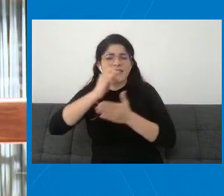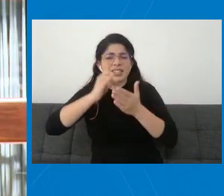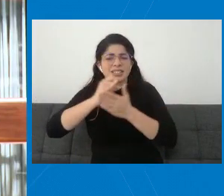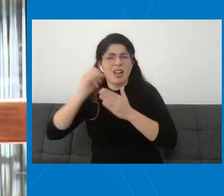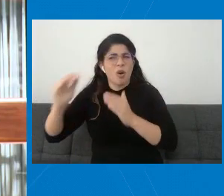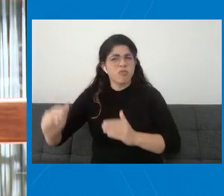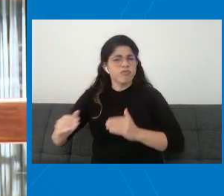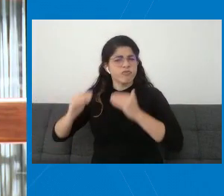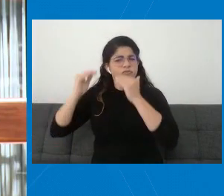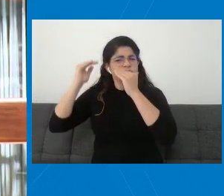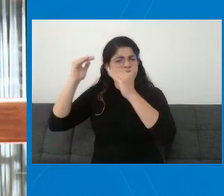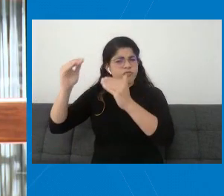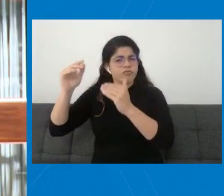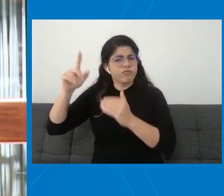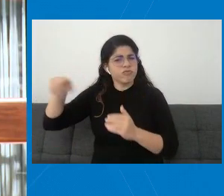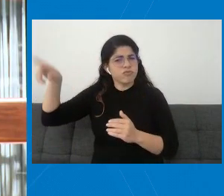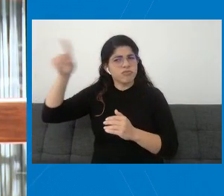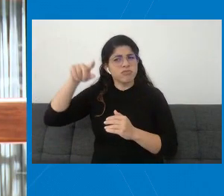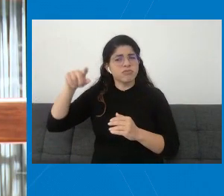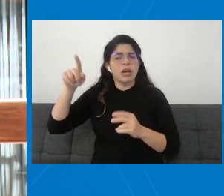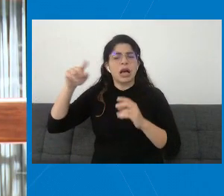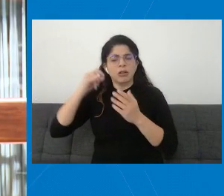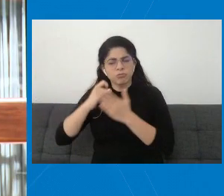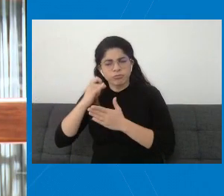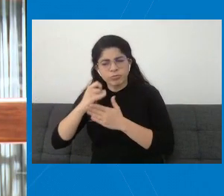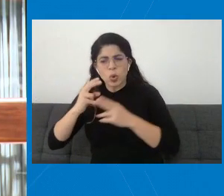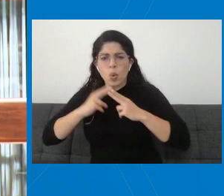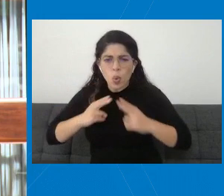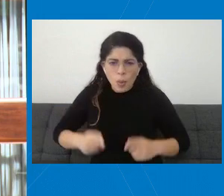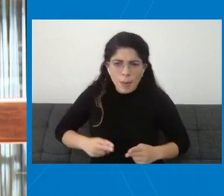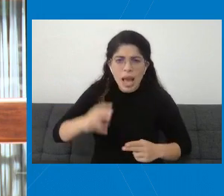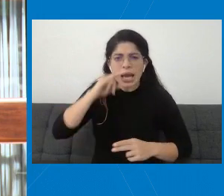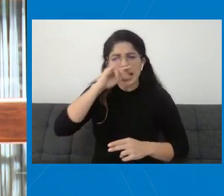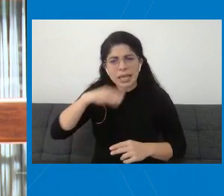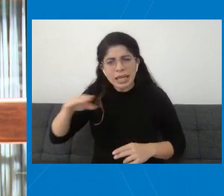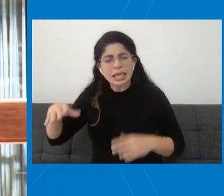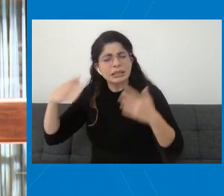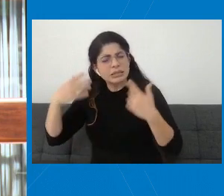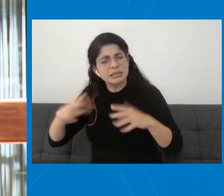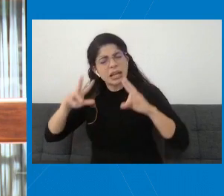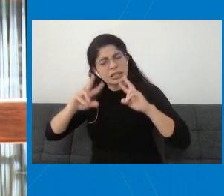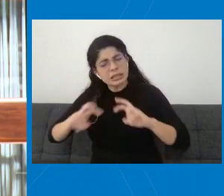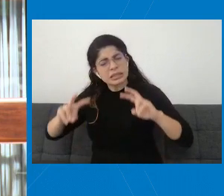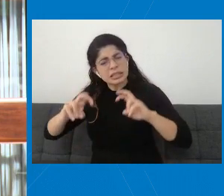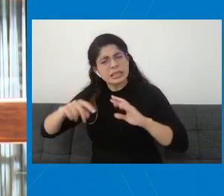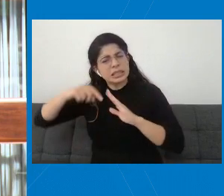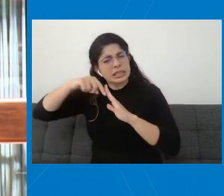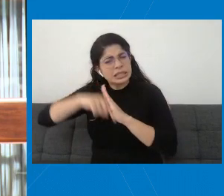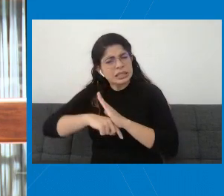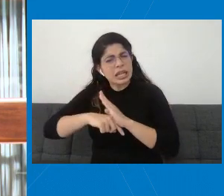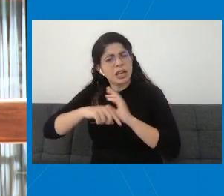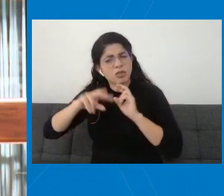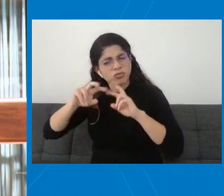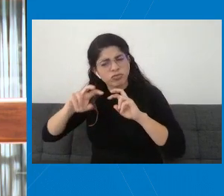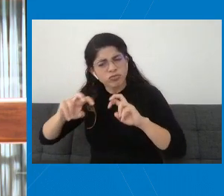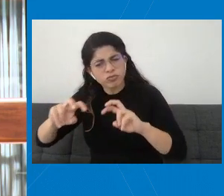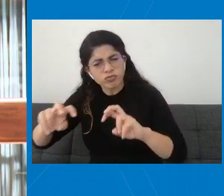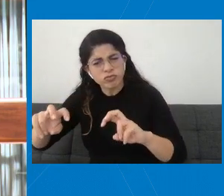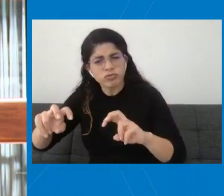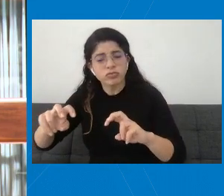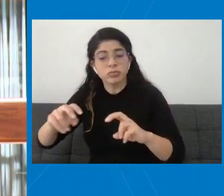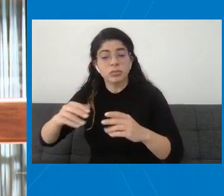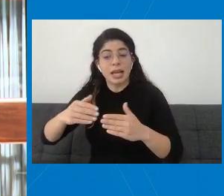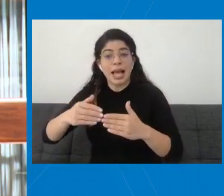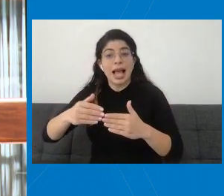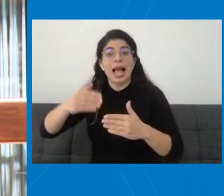en seres humanos y en muchos niños y que han pasado un proceso estricto de revisión, tanto de, antes de